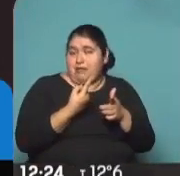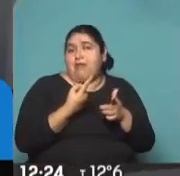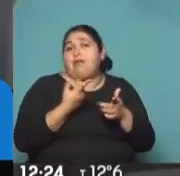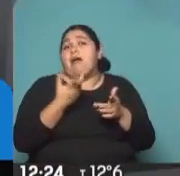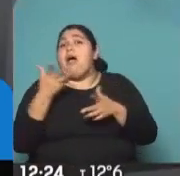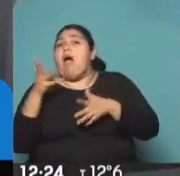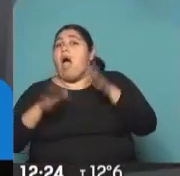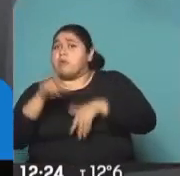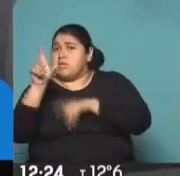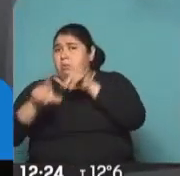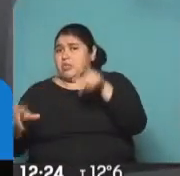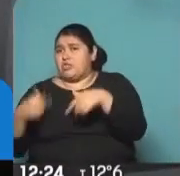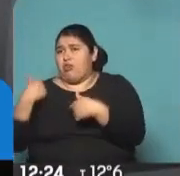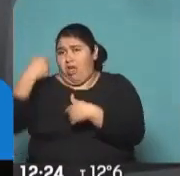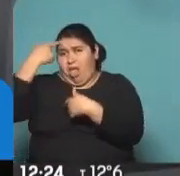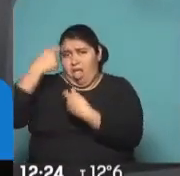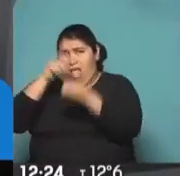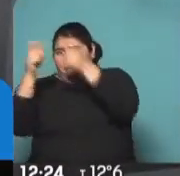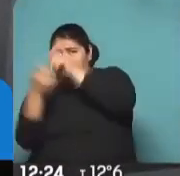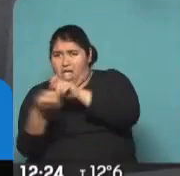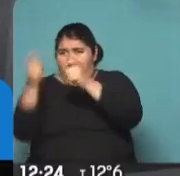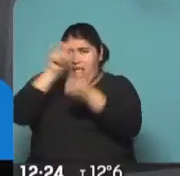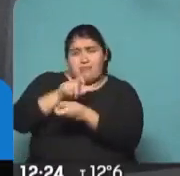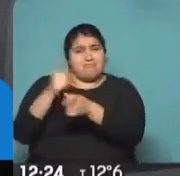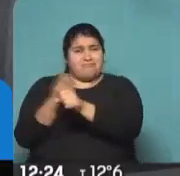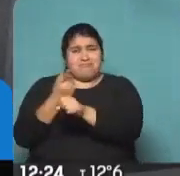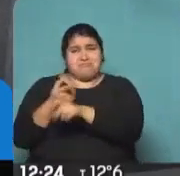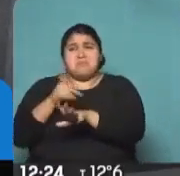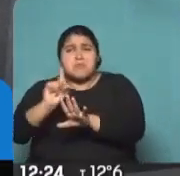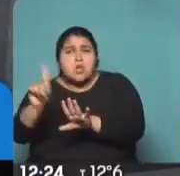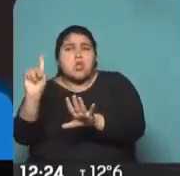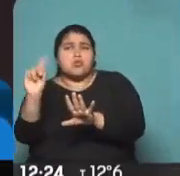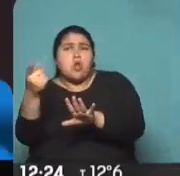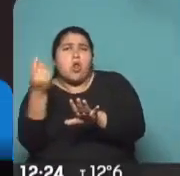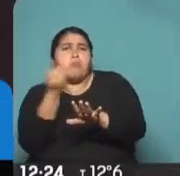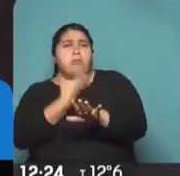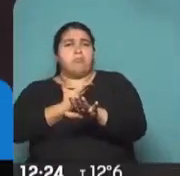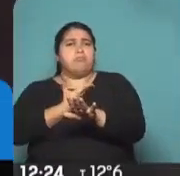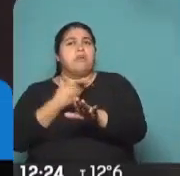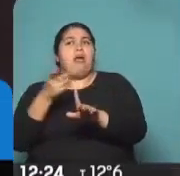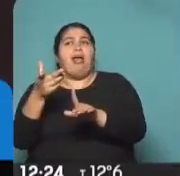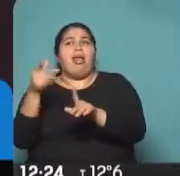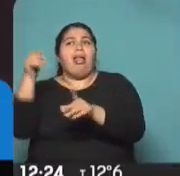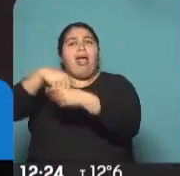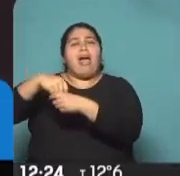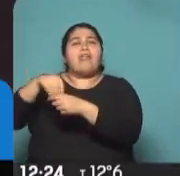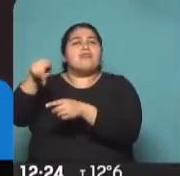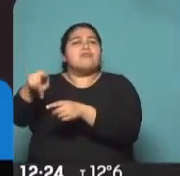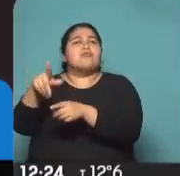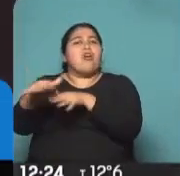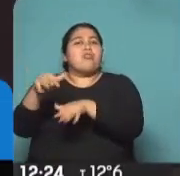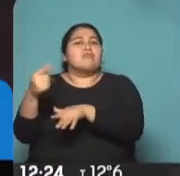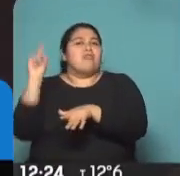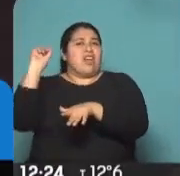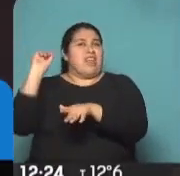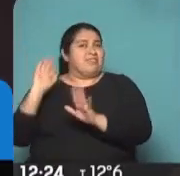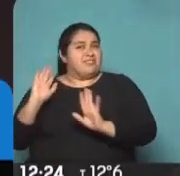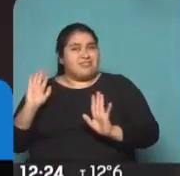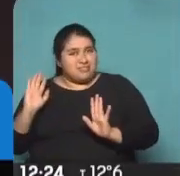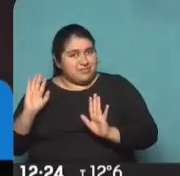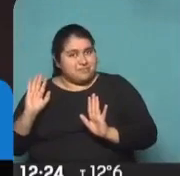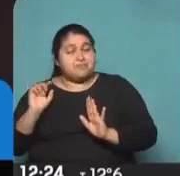dicho al hecho, hay una distancia importante. Ahora, la construcción técnica, metodológica, ayuda a